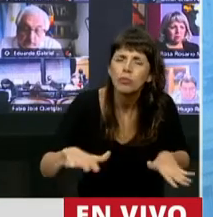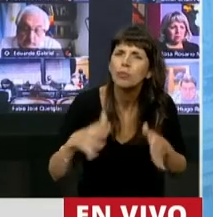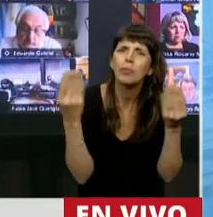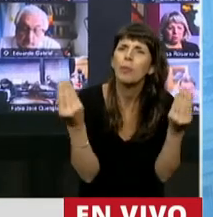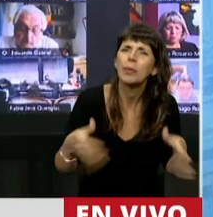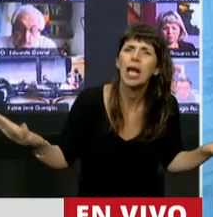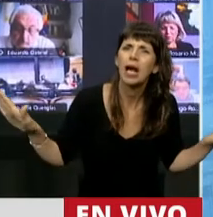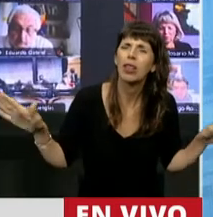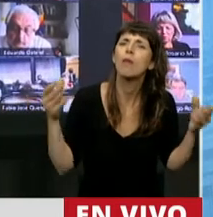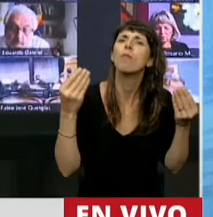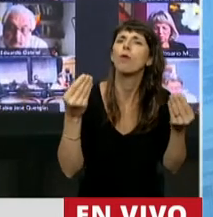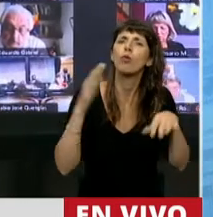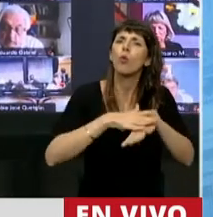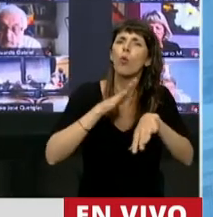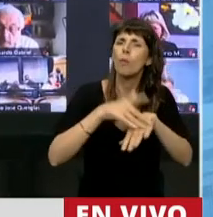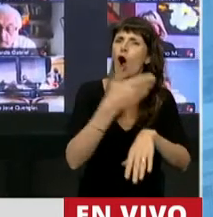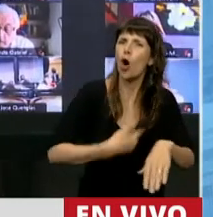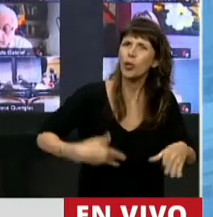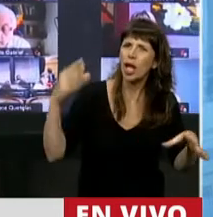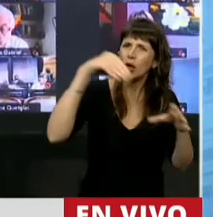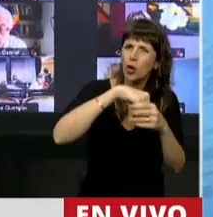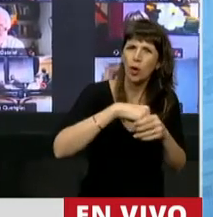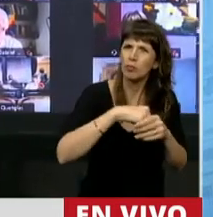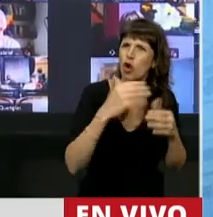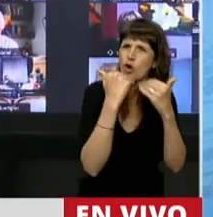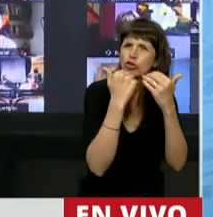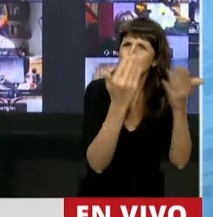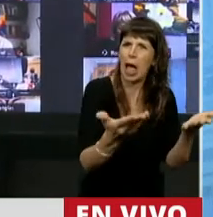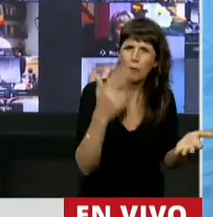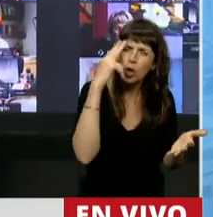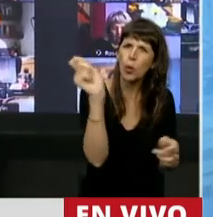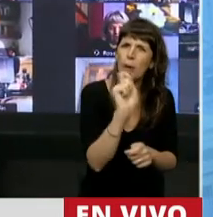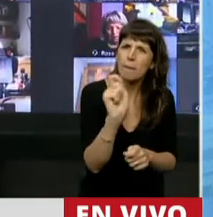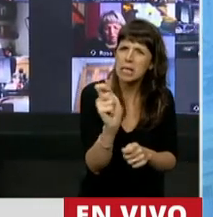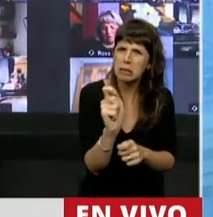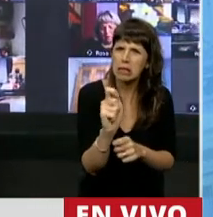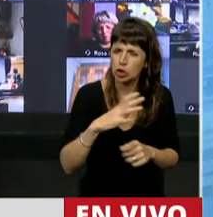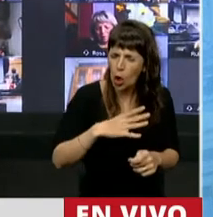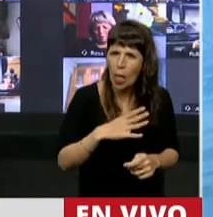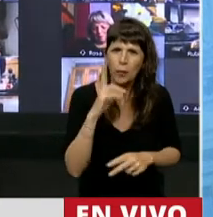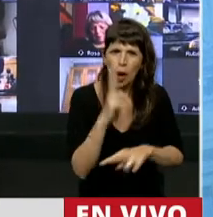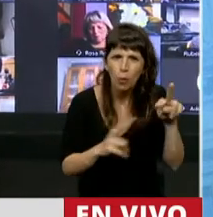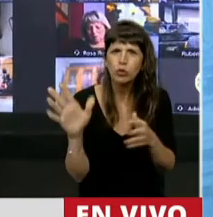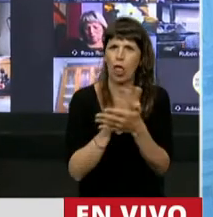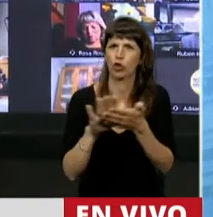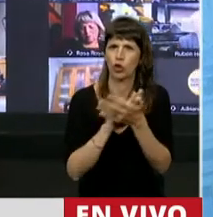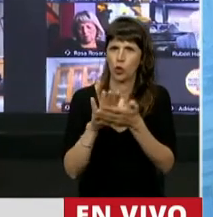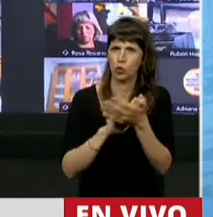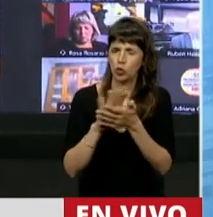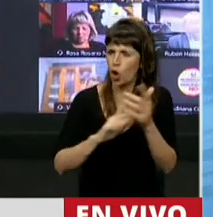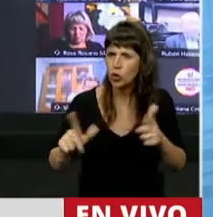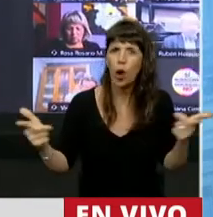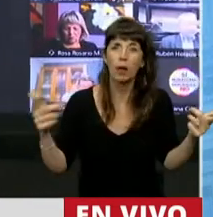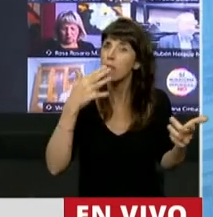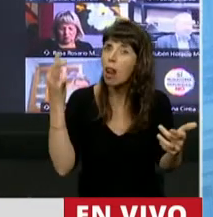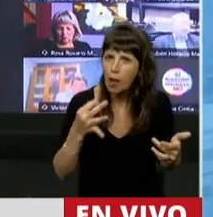compuesto por inoperantes? Que en nueve meses no pudieron encontrar una solución. Y la verdad, señor presidente, creo que encontré